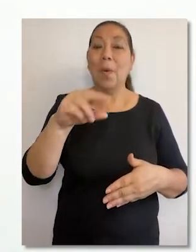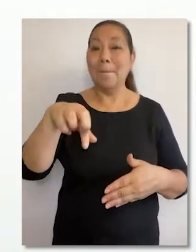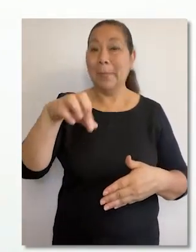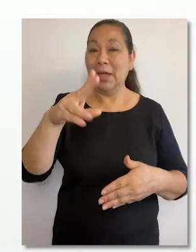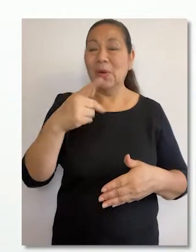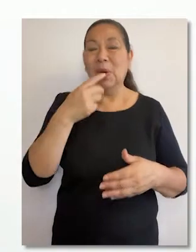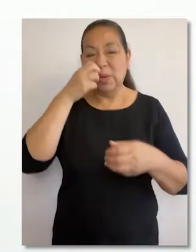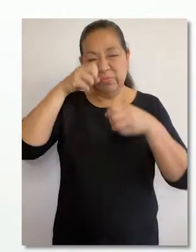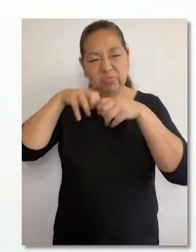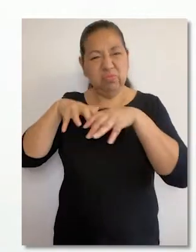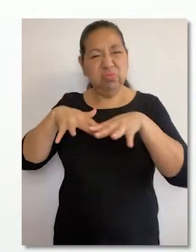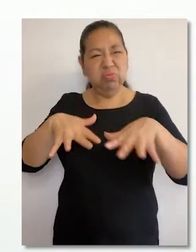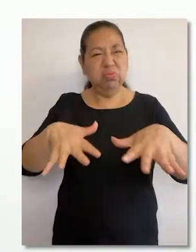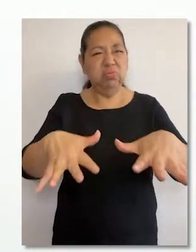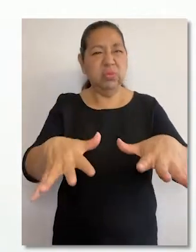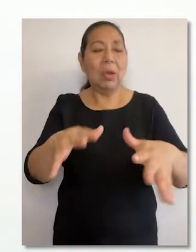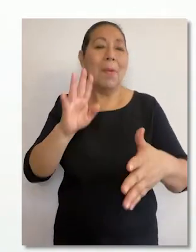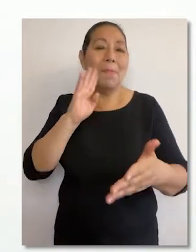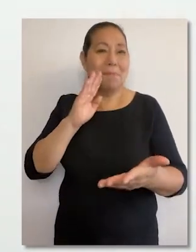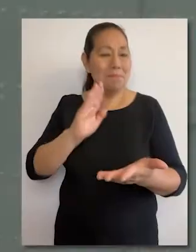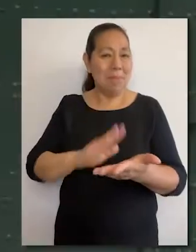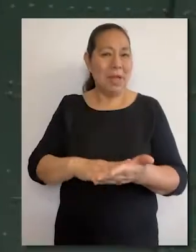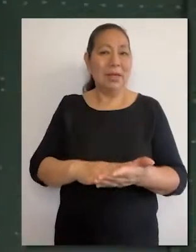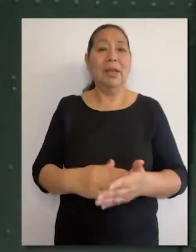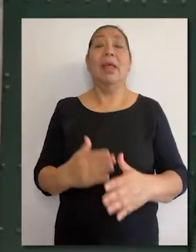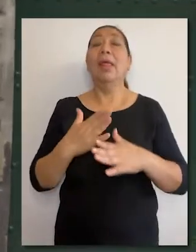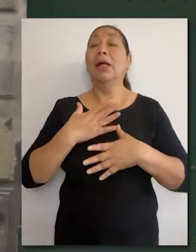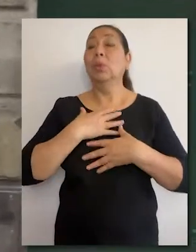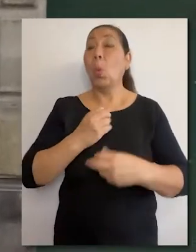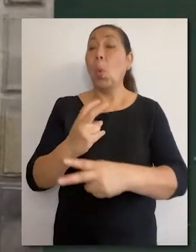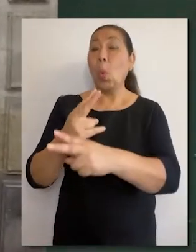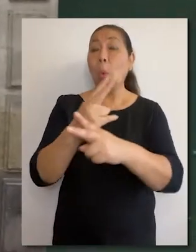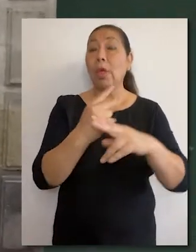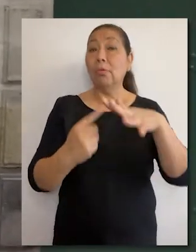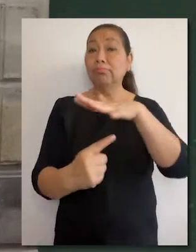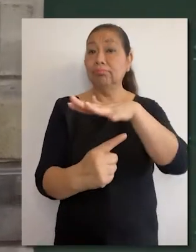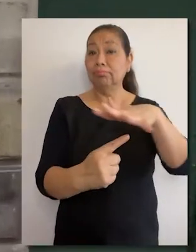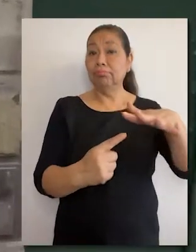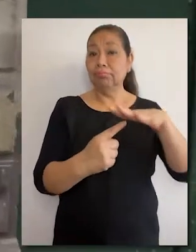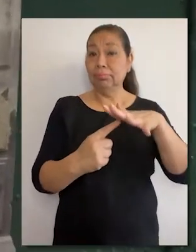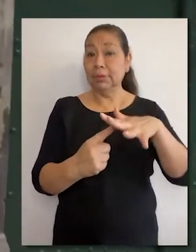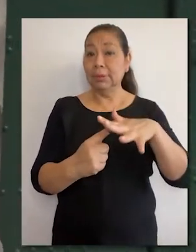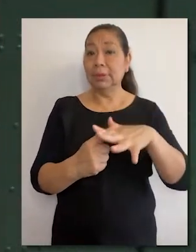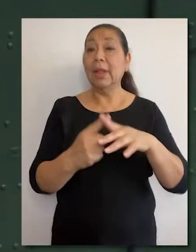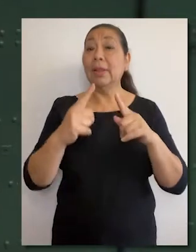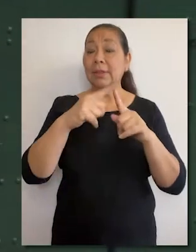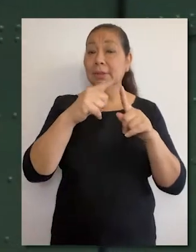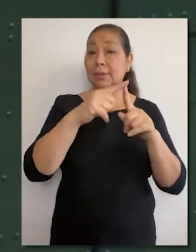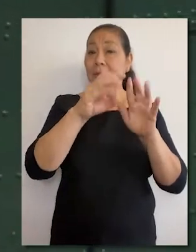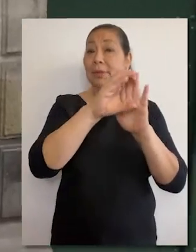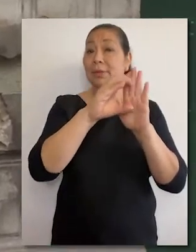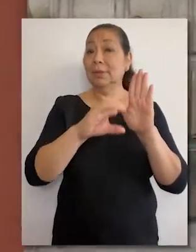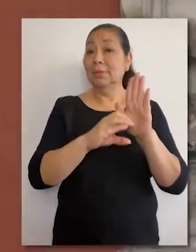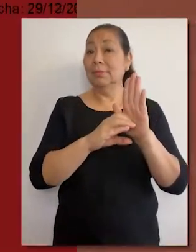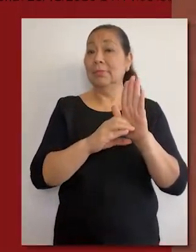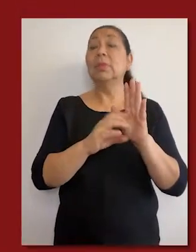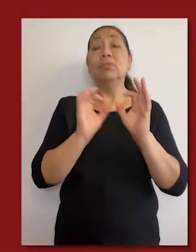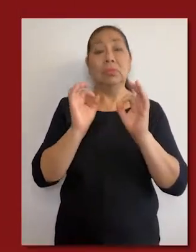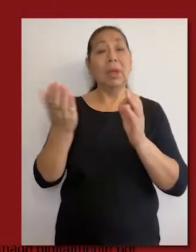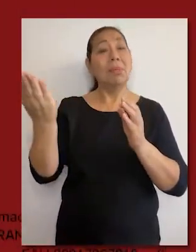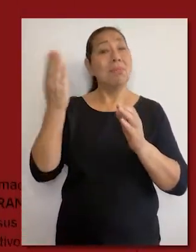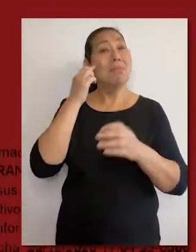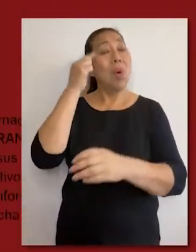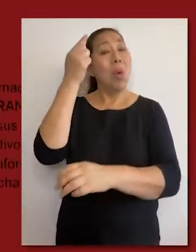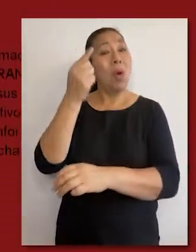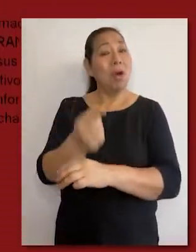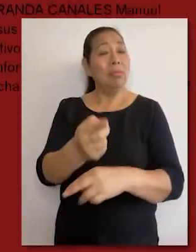nativas afectadas por derrame de petróleo. Veamos. En defensa de la salud y medio ambiente, el Tribunal Constitucional declaró